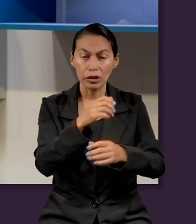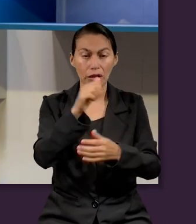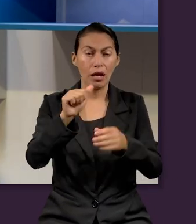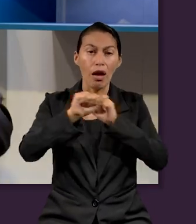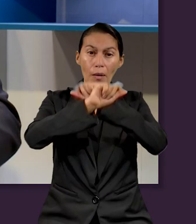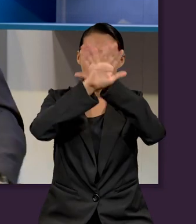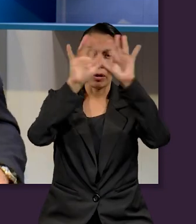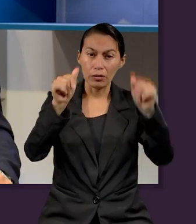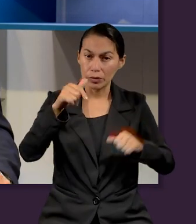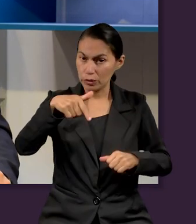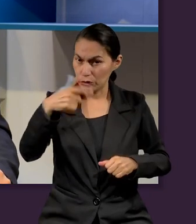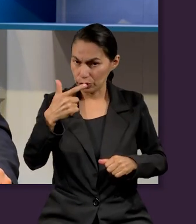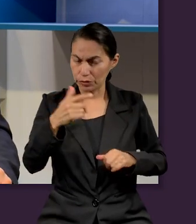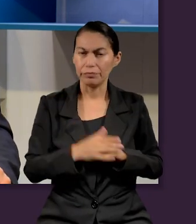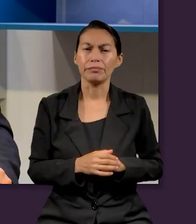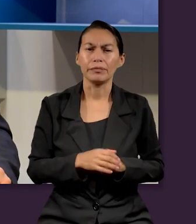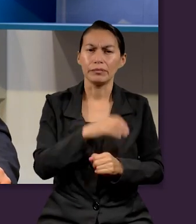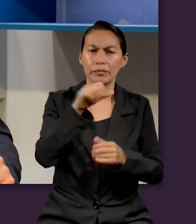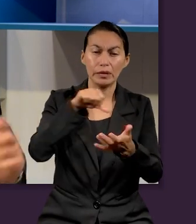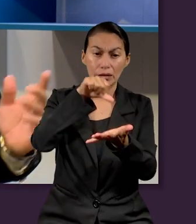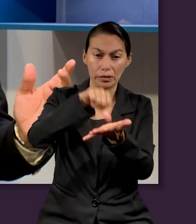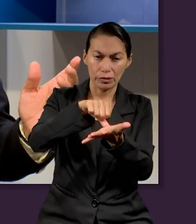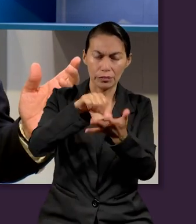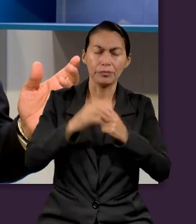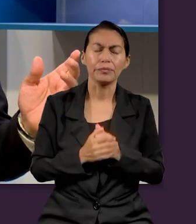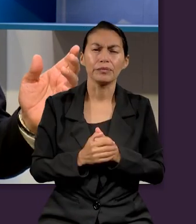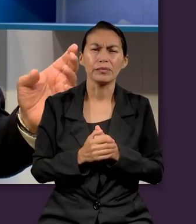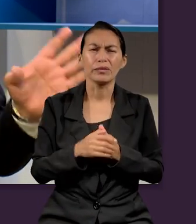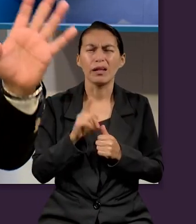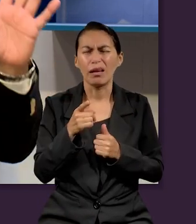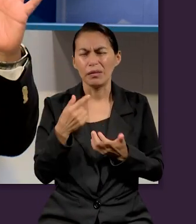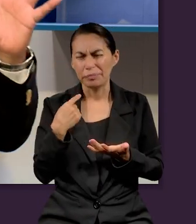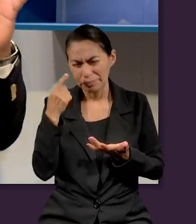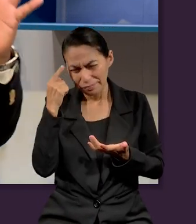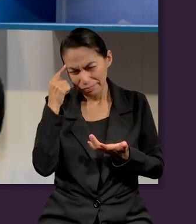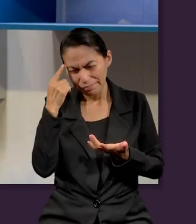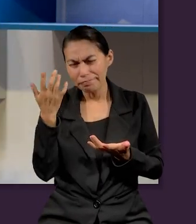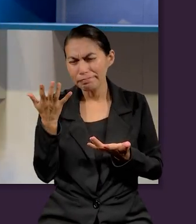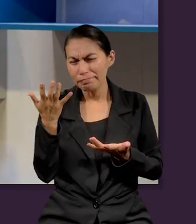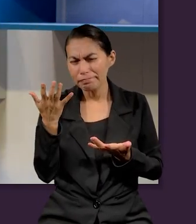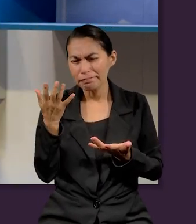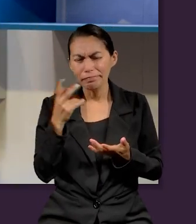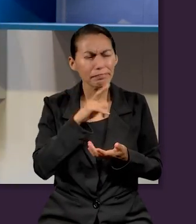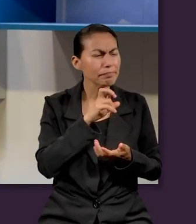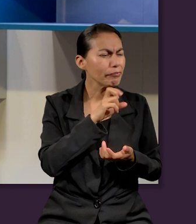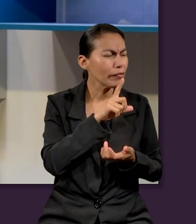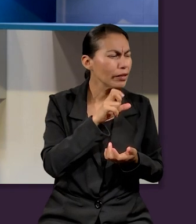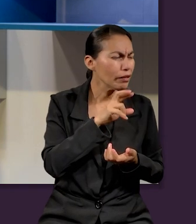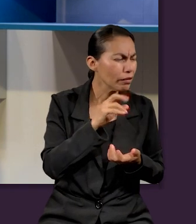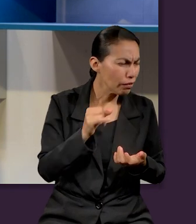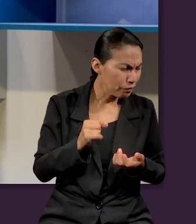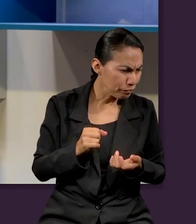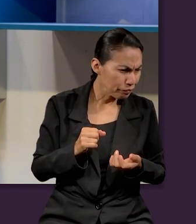viene la bisagra. Apocalipsis capítulo 12. Ahora, me llama la atención,